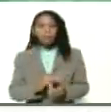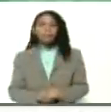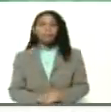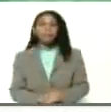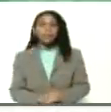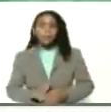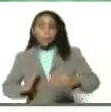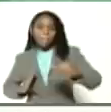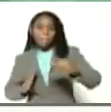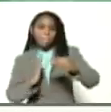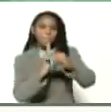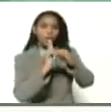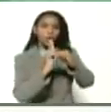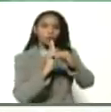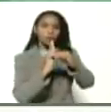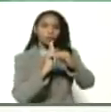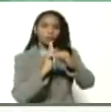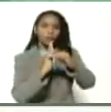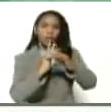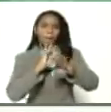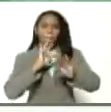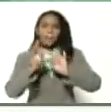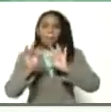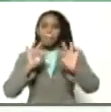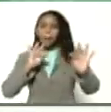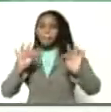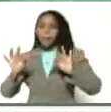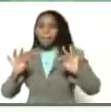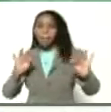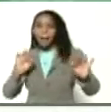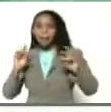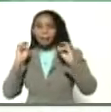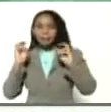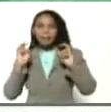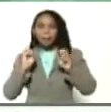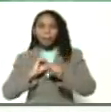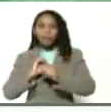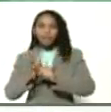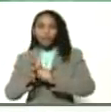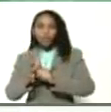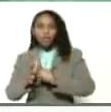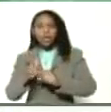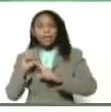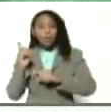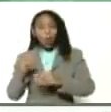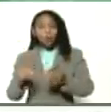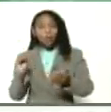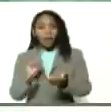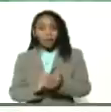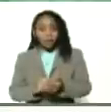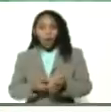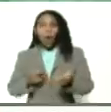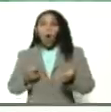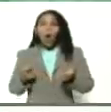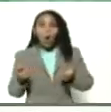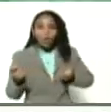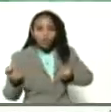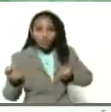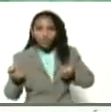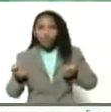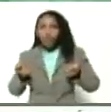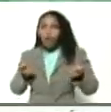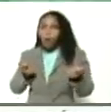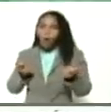corretar las cadenas de transmisión y volver a un nivel de control de